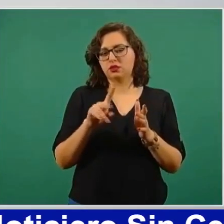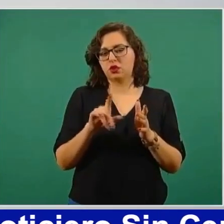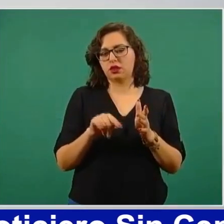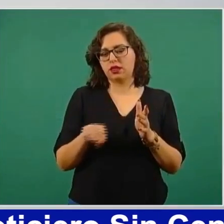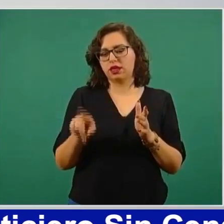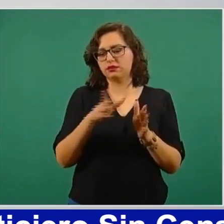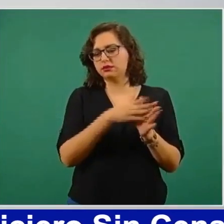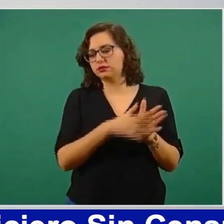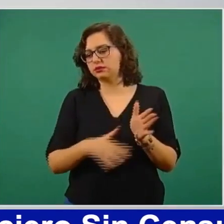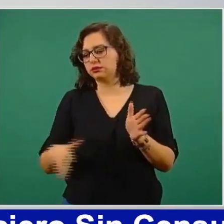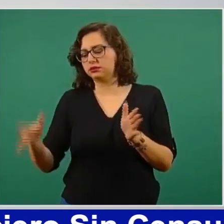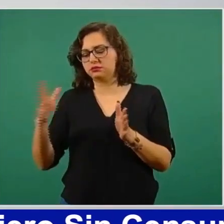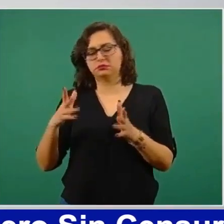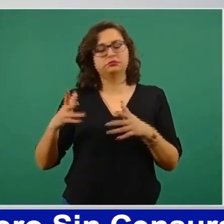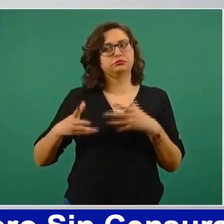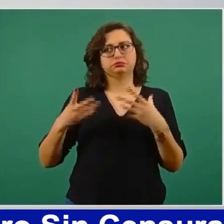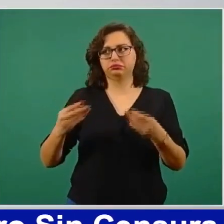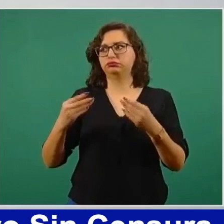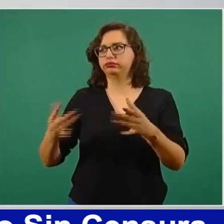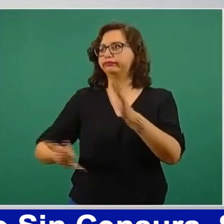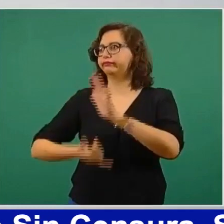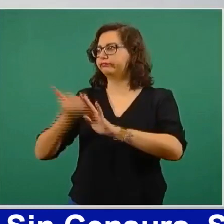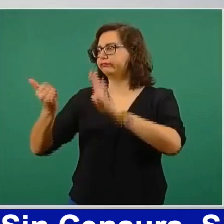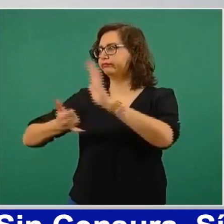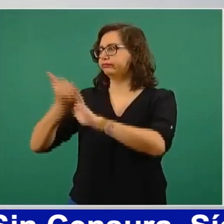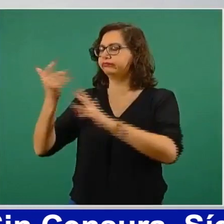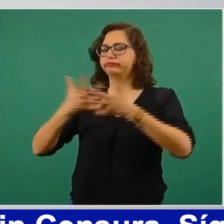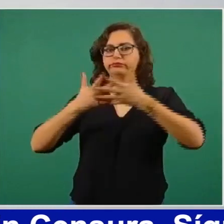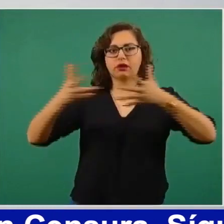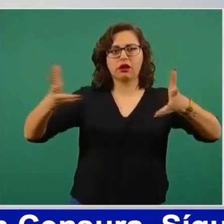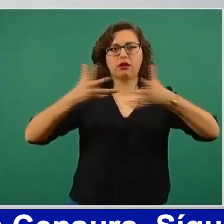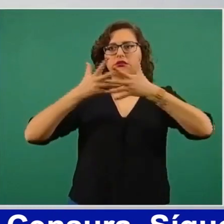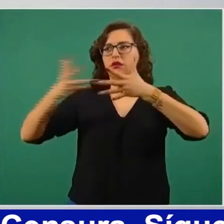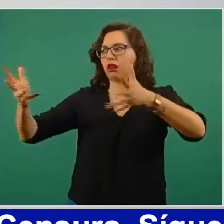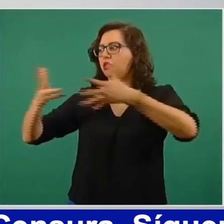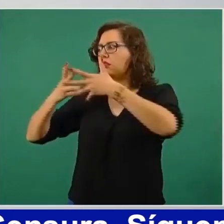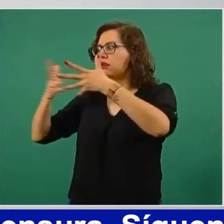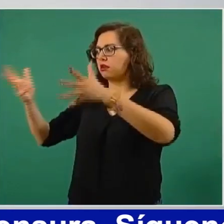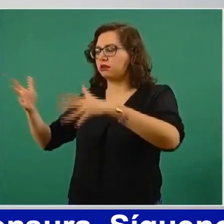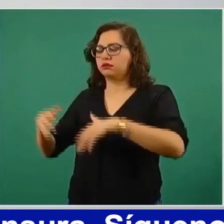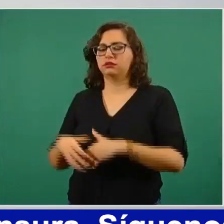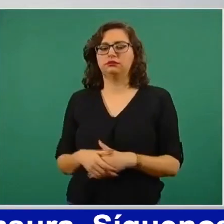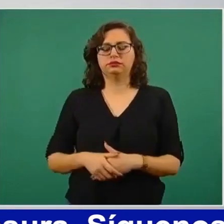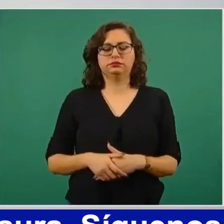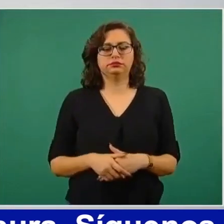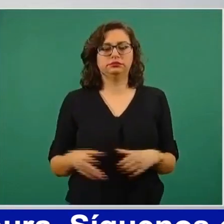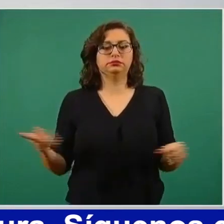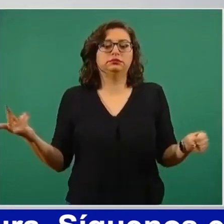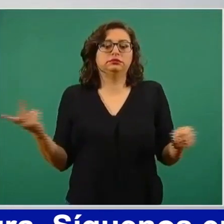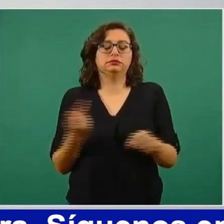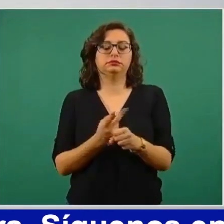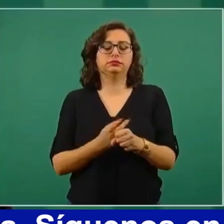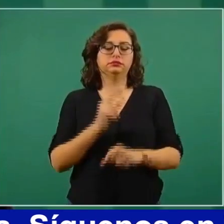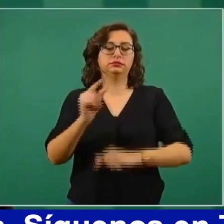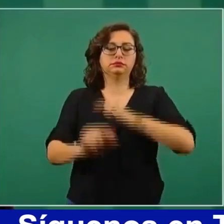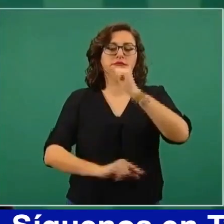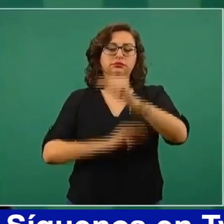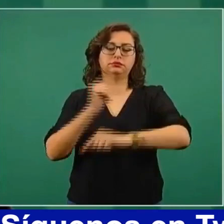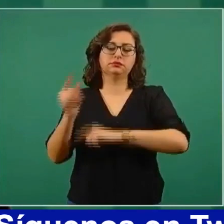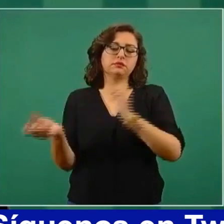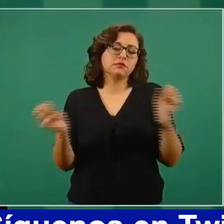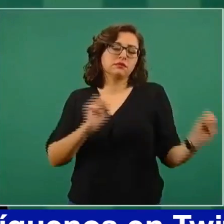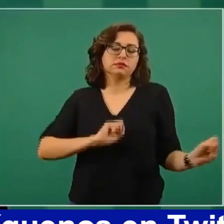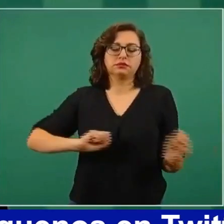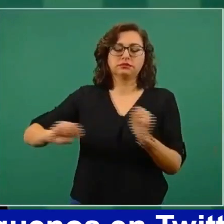van a poder hacer dos horas, dos horas y media de Oaxaca a Porto Escondido. Y estamos buscando